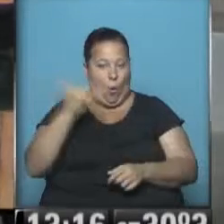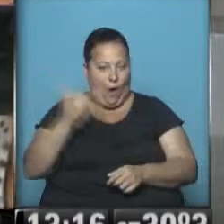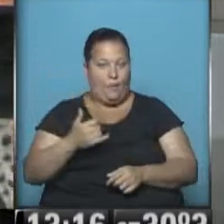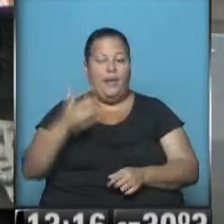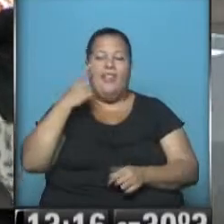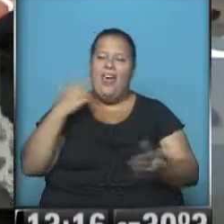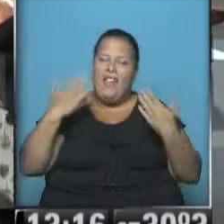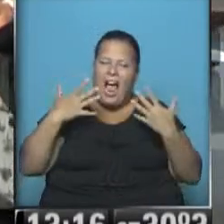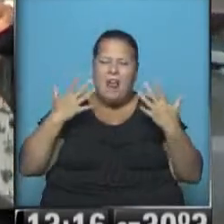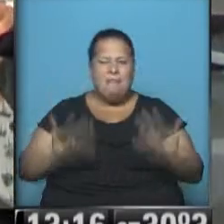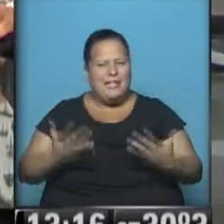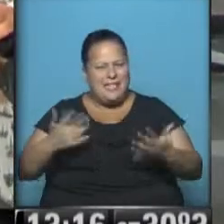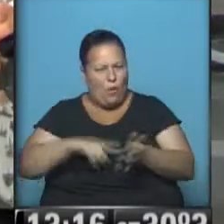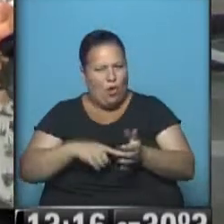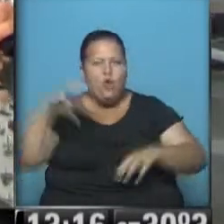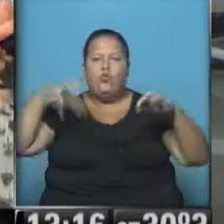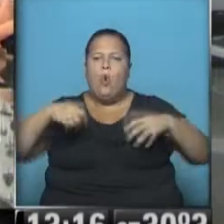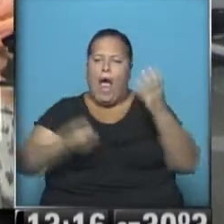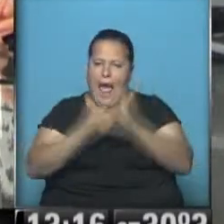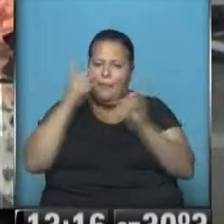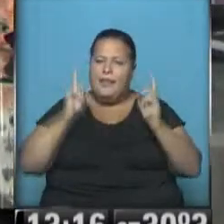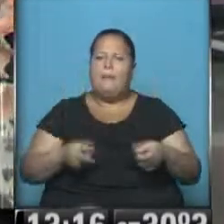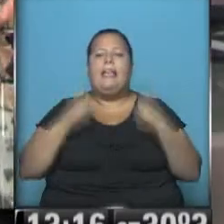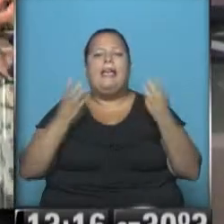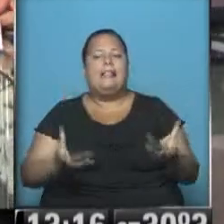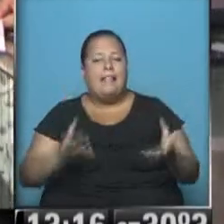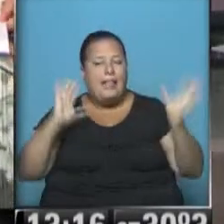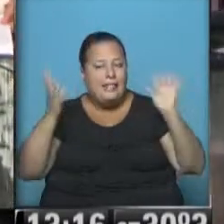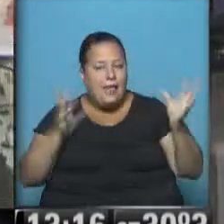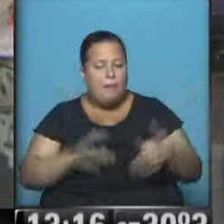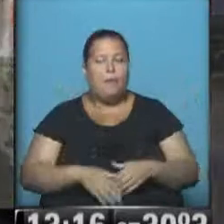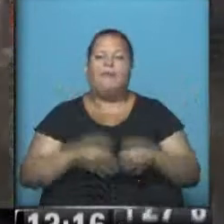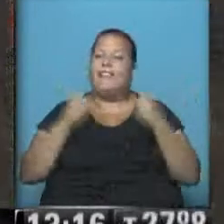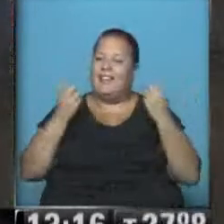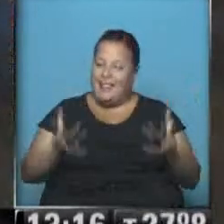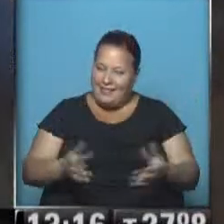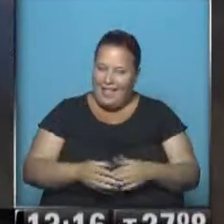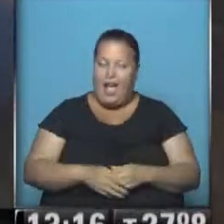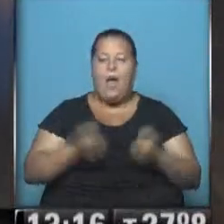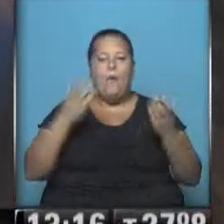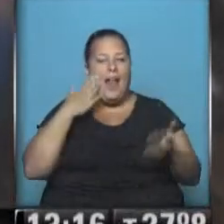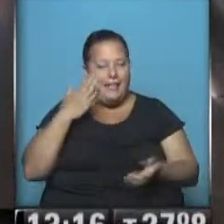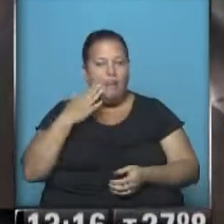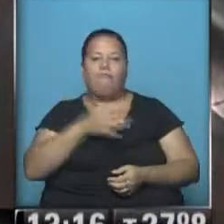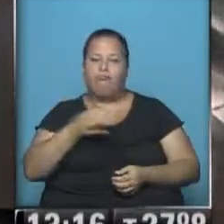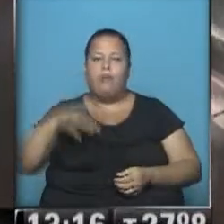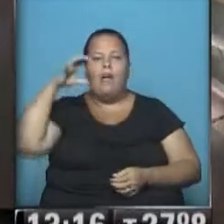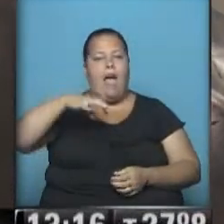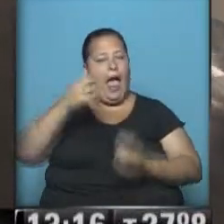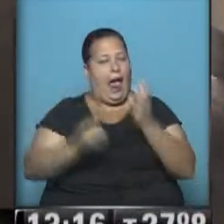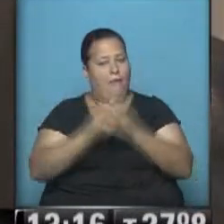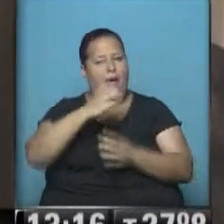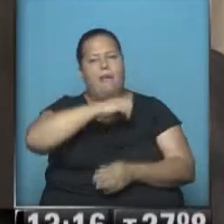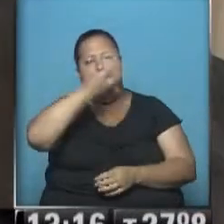Día caluroso y pesado hoy en Buenos Aires. Llovió esta mañana también aquí, a ver cómo sigue. Gaby, ¿cómo te va? ¿Qué tal, Agustina Roberto? Muy buenas tardes. Así es, llovió durante la